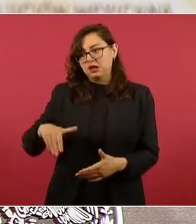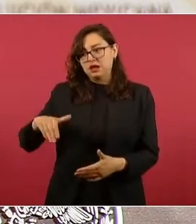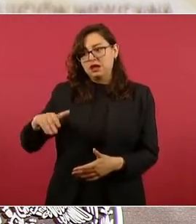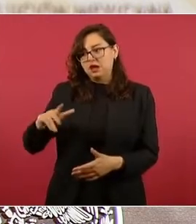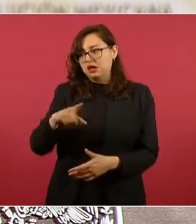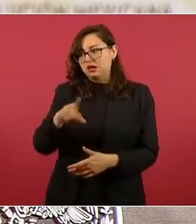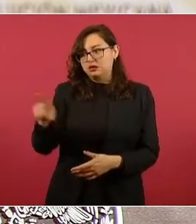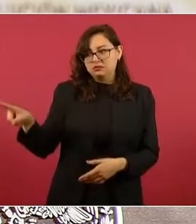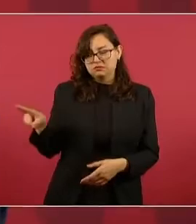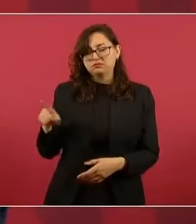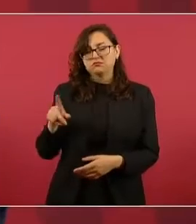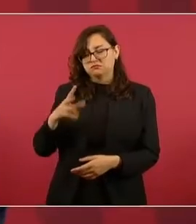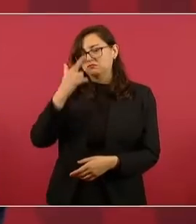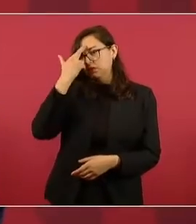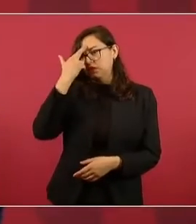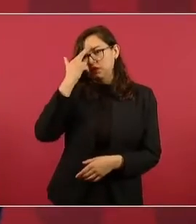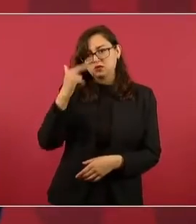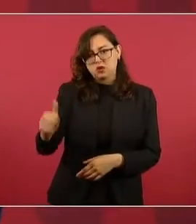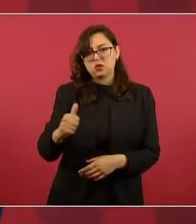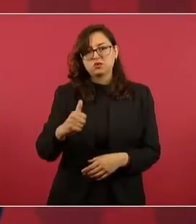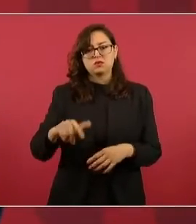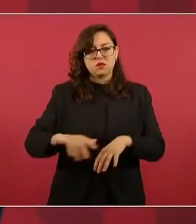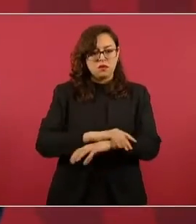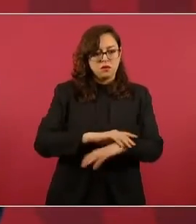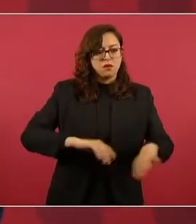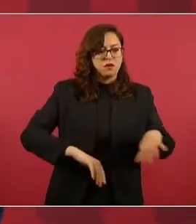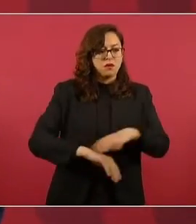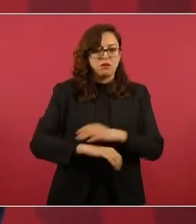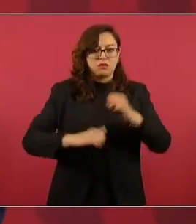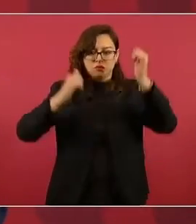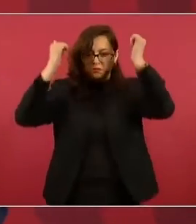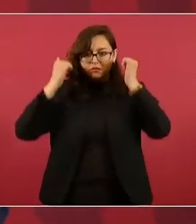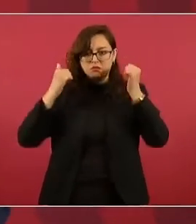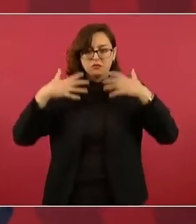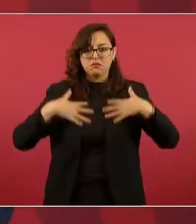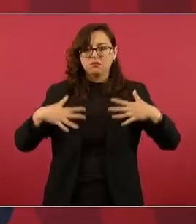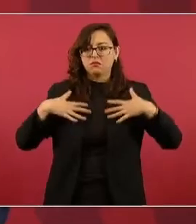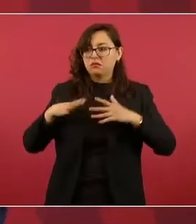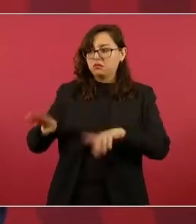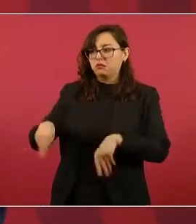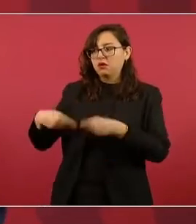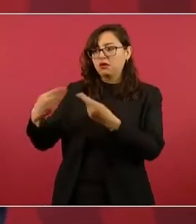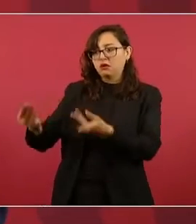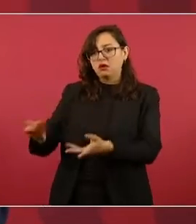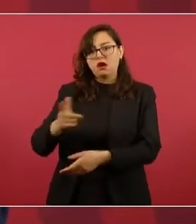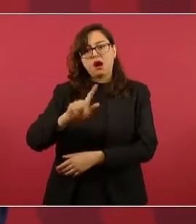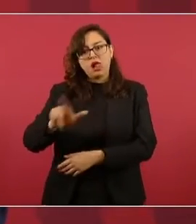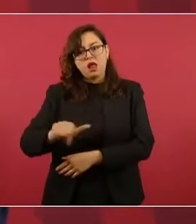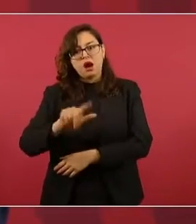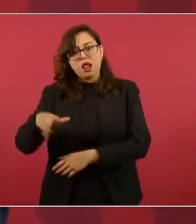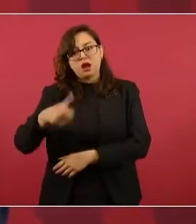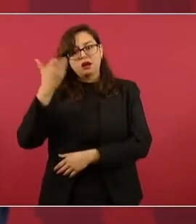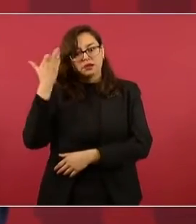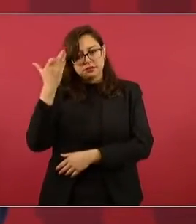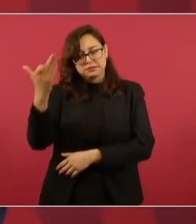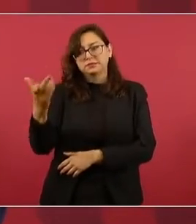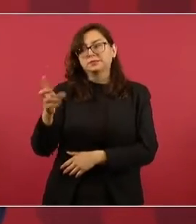entrega de uniformes, de equipos. Y se está resolviendo, yo creo que ya